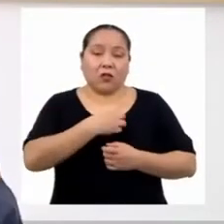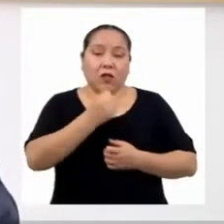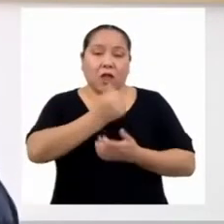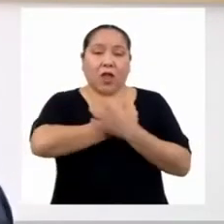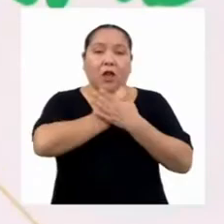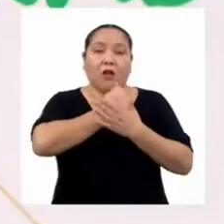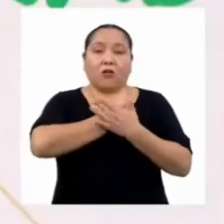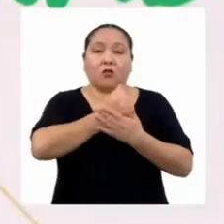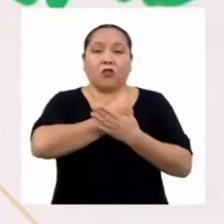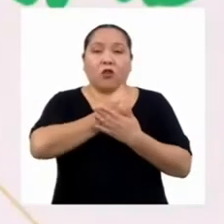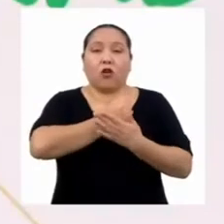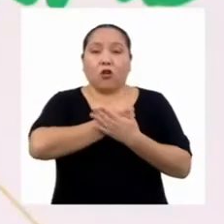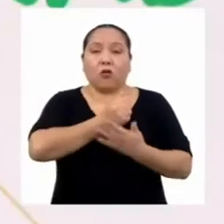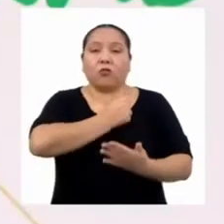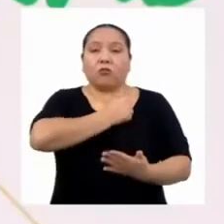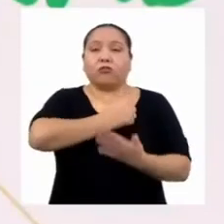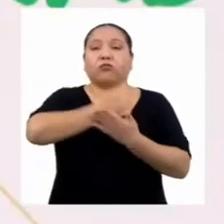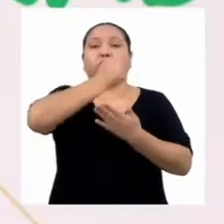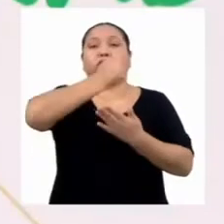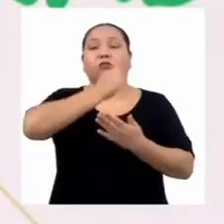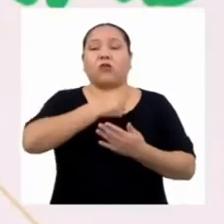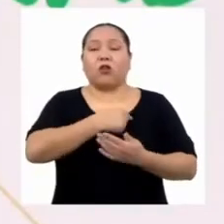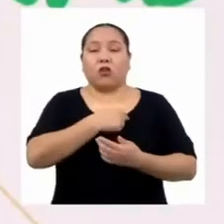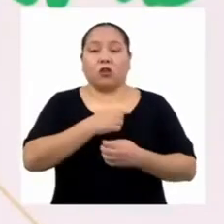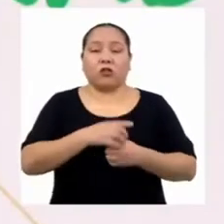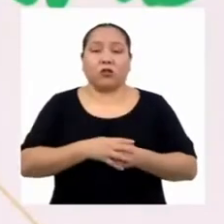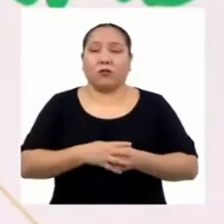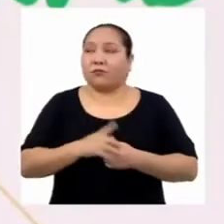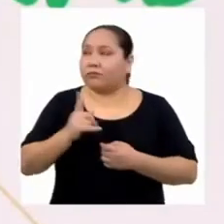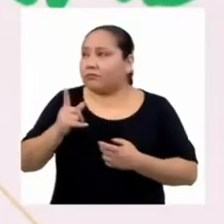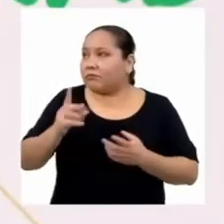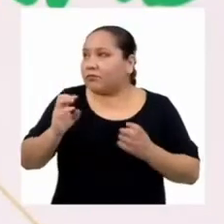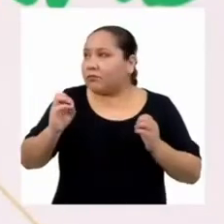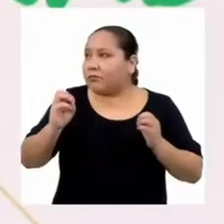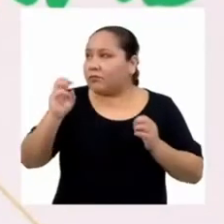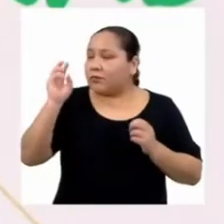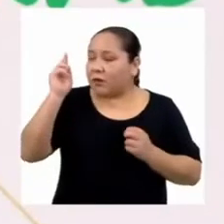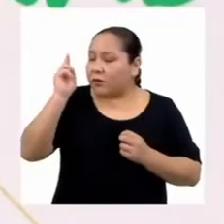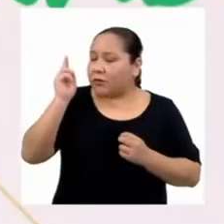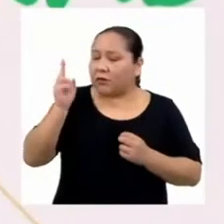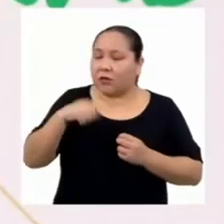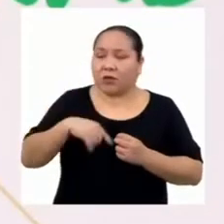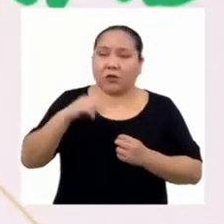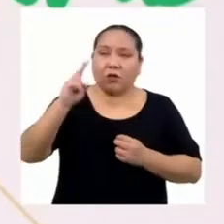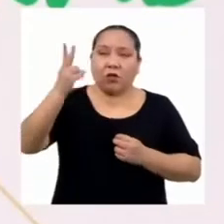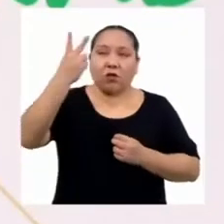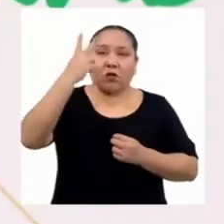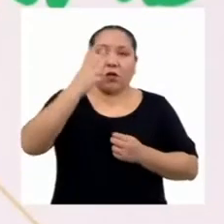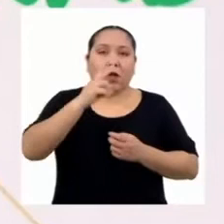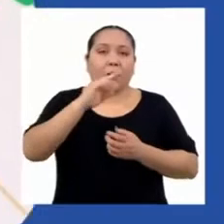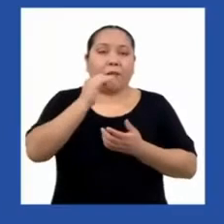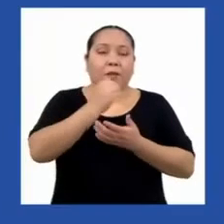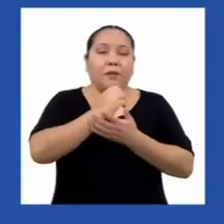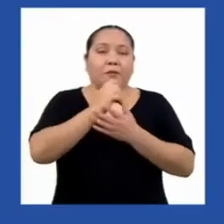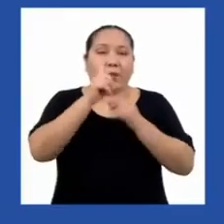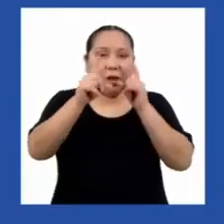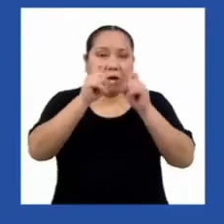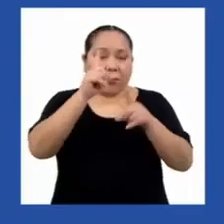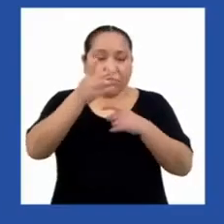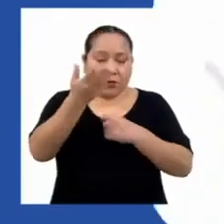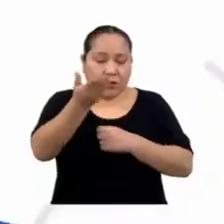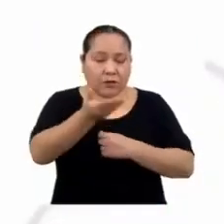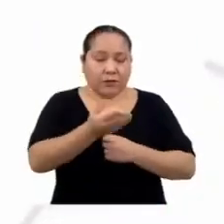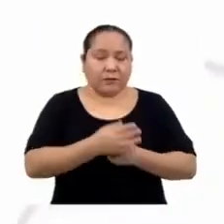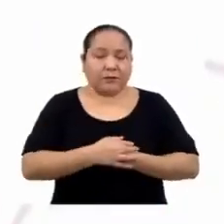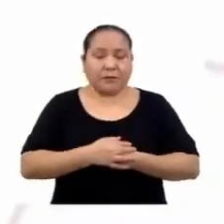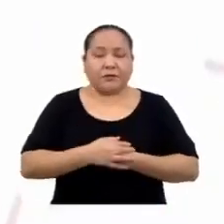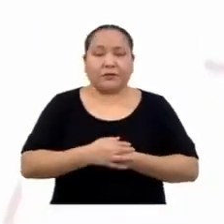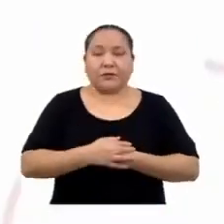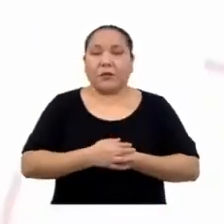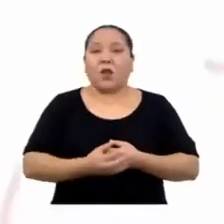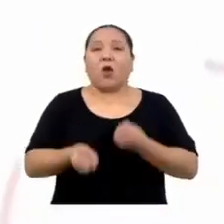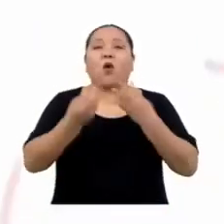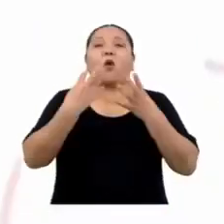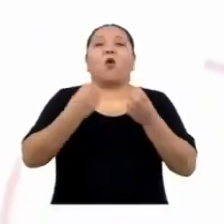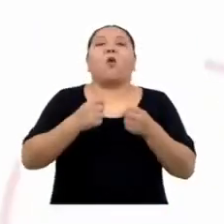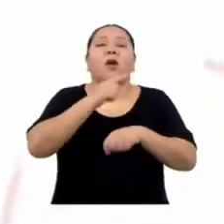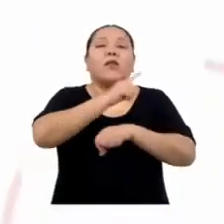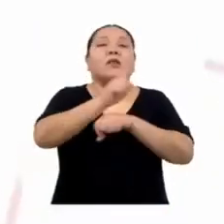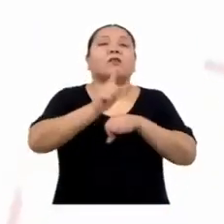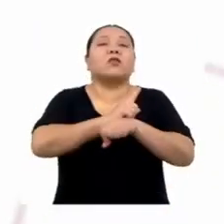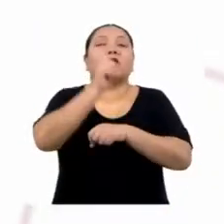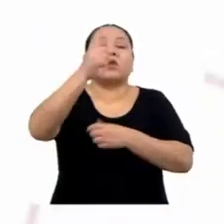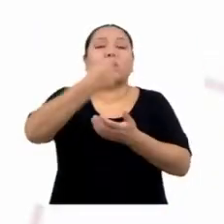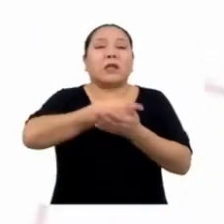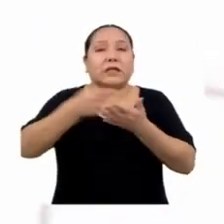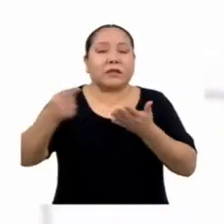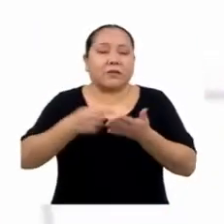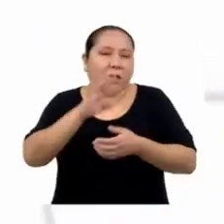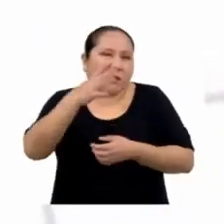Así que ya saben. Bueno, profesor, con todo eso en mente, nuestra segunda pregunta quedaría así. ¿Cuántas horas a la